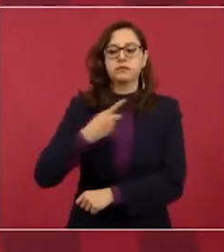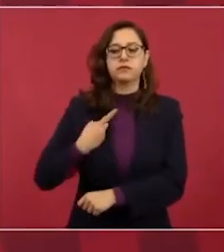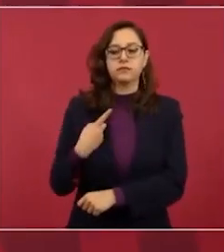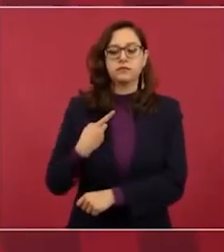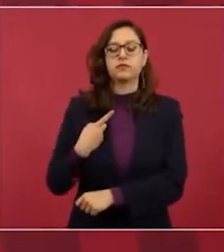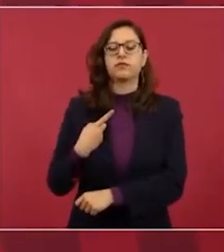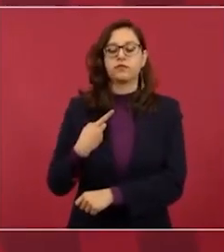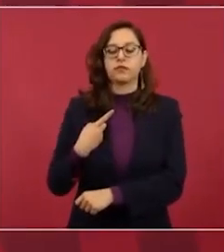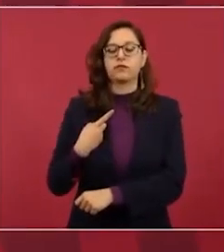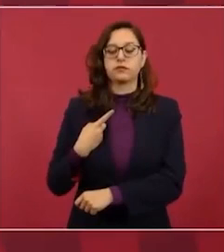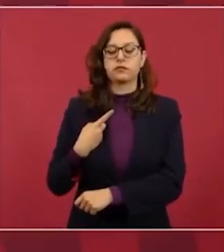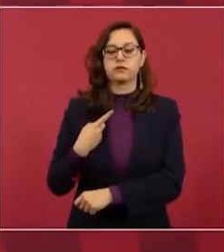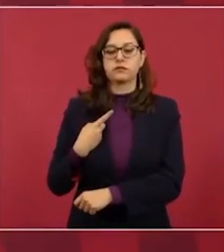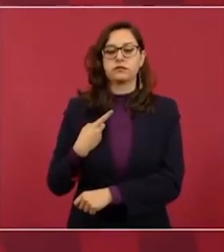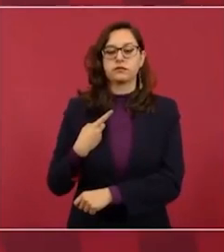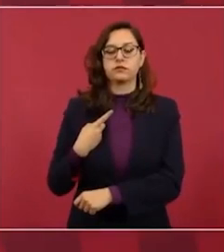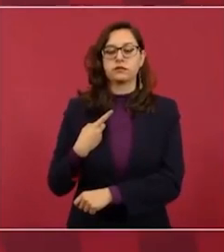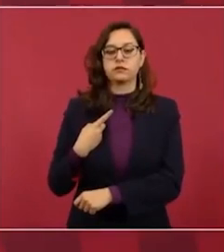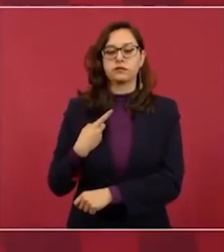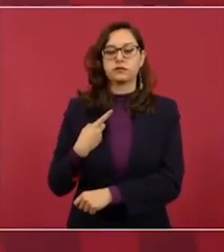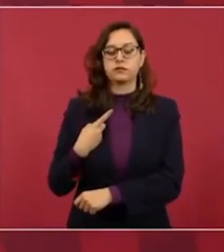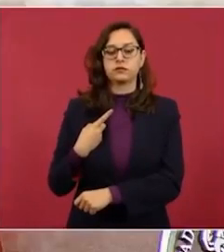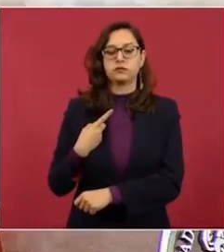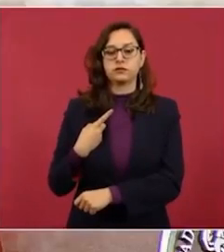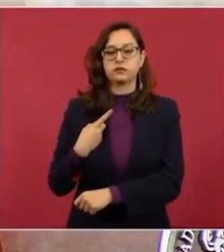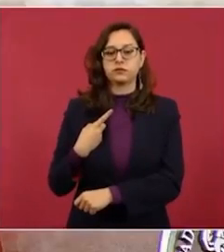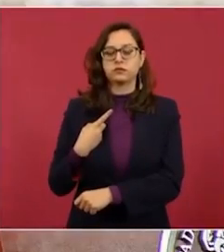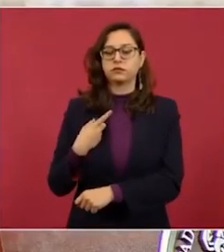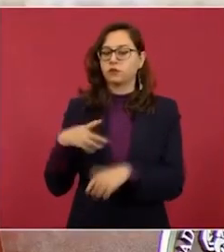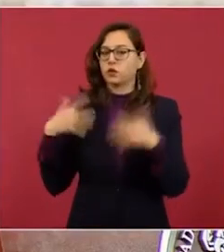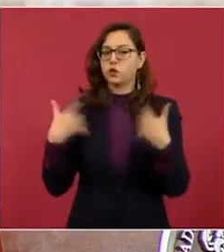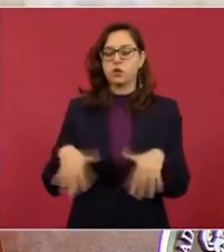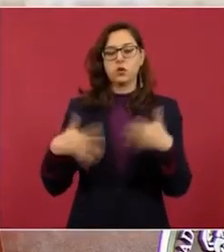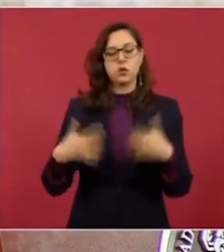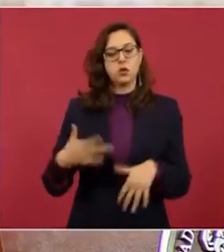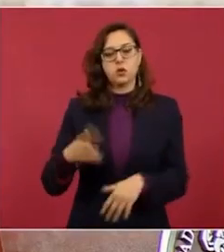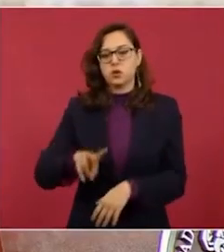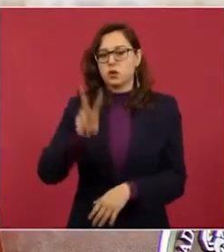Es algo hasta sagrado.